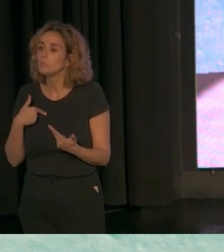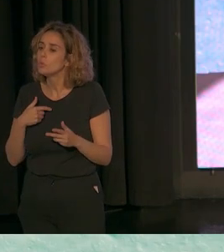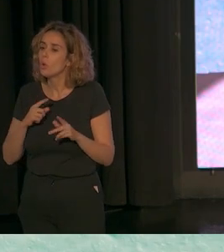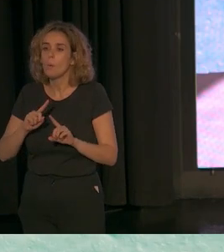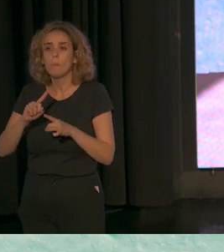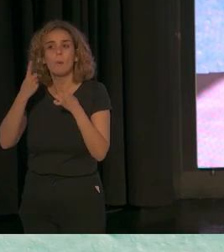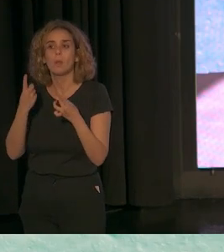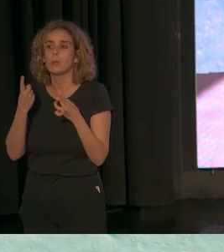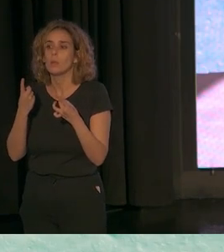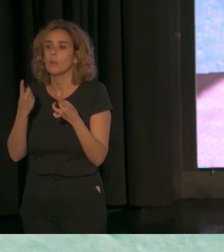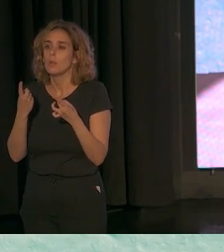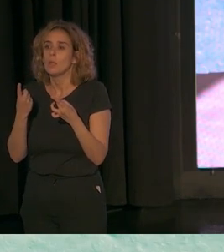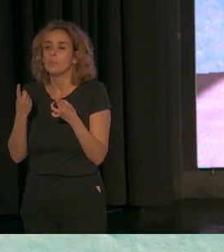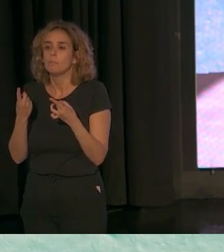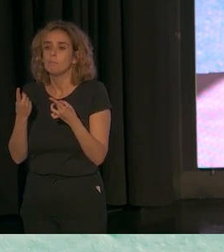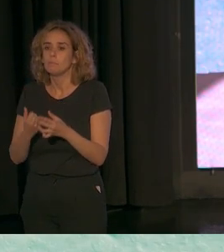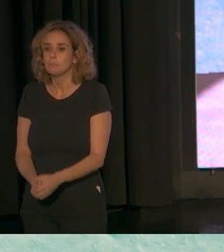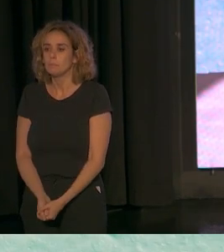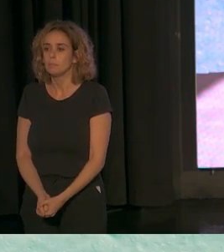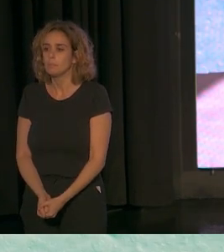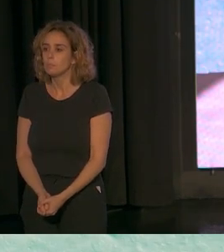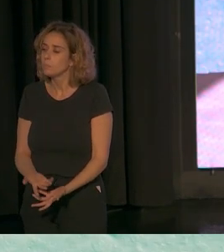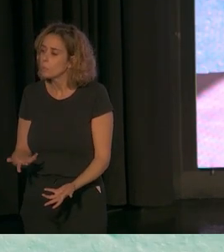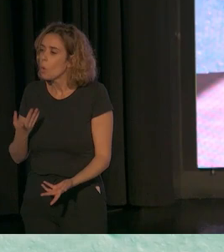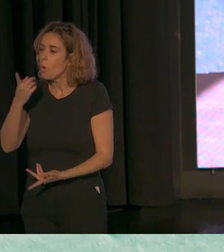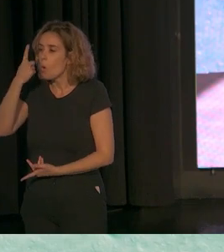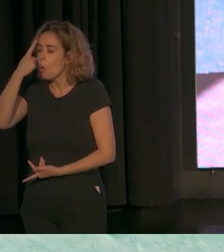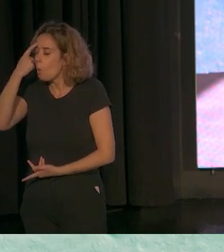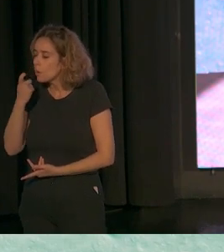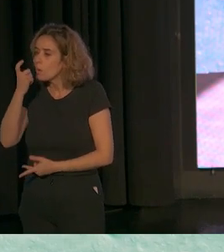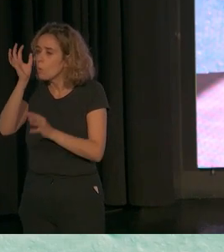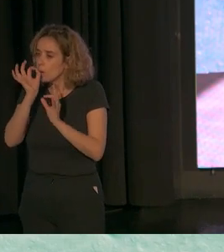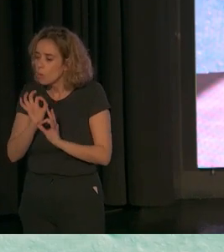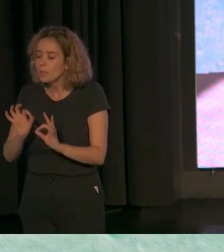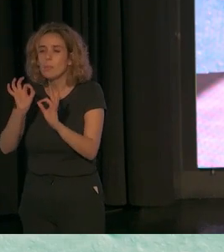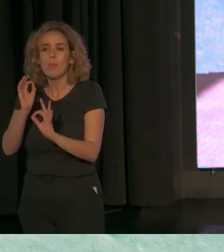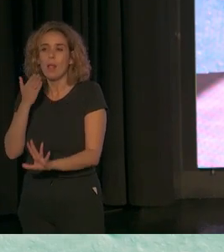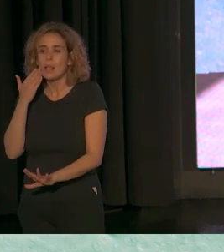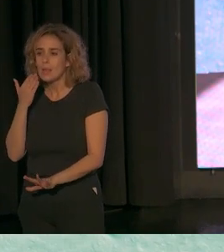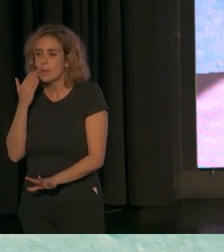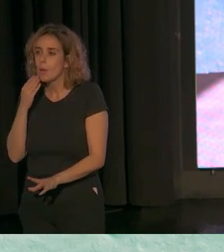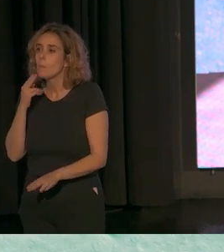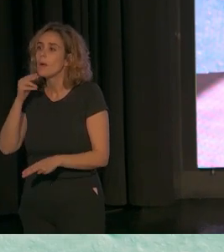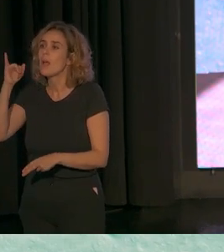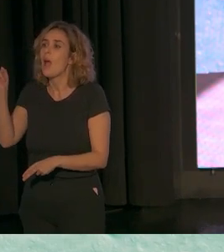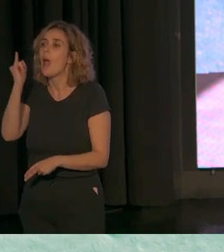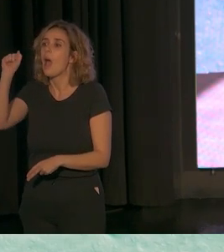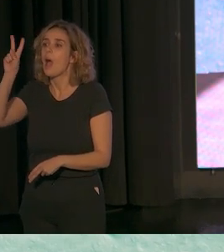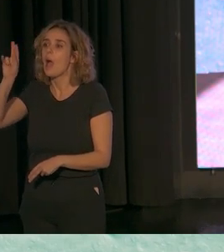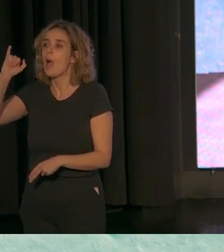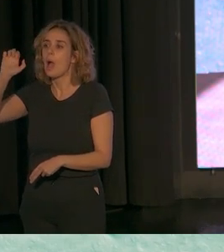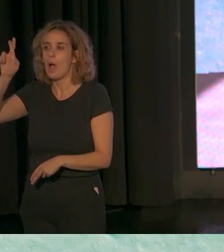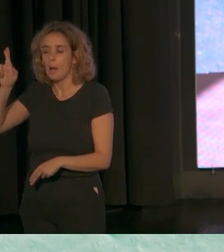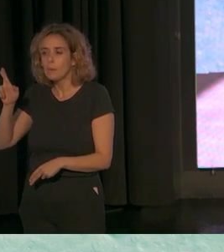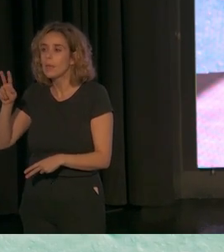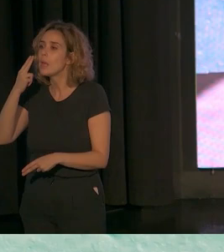momento pues tener un recuerdo muy especial y muy cariñoso para Javier Tamarín y agradecer